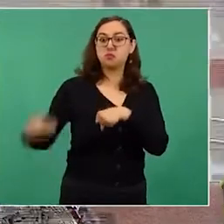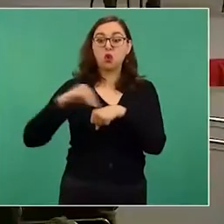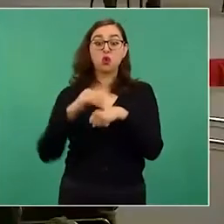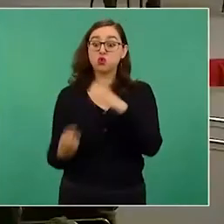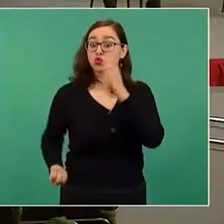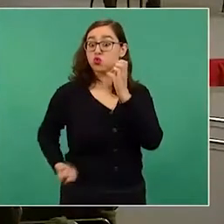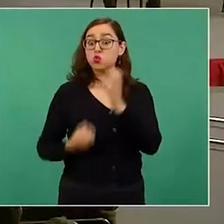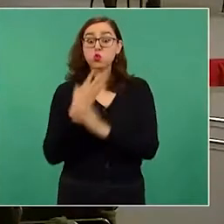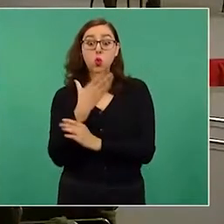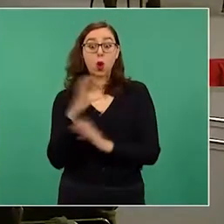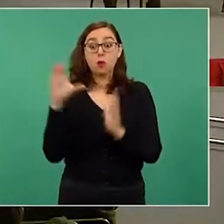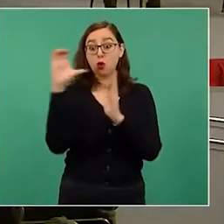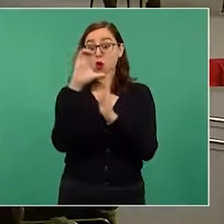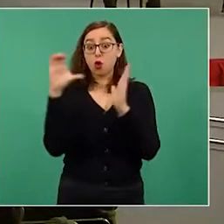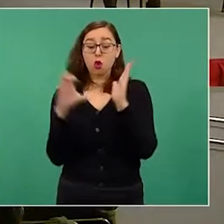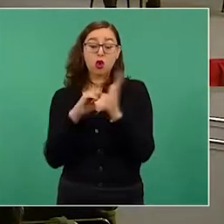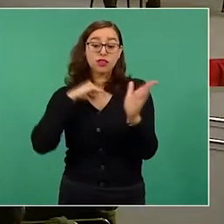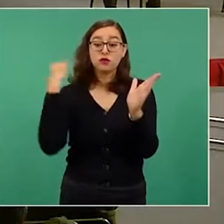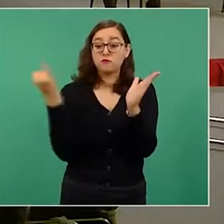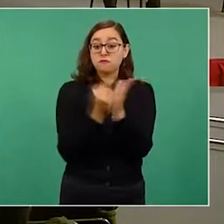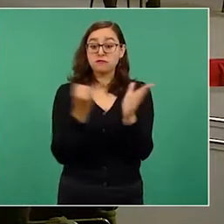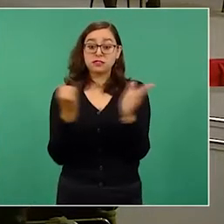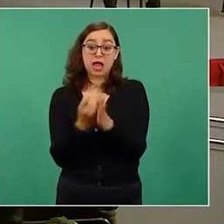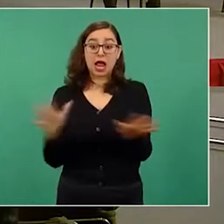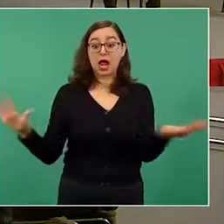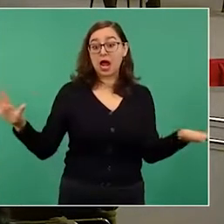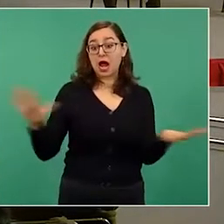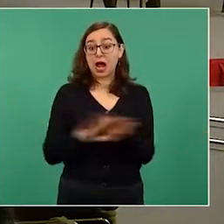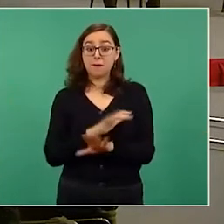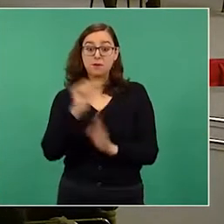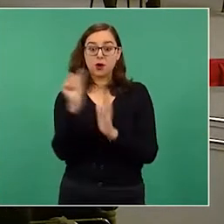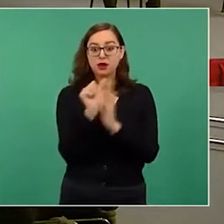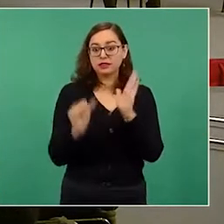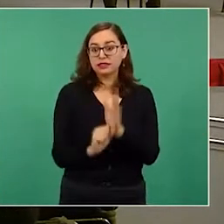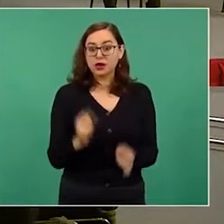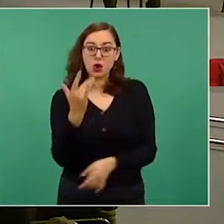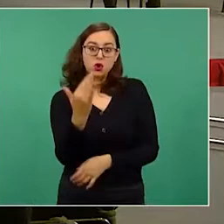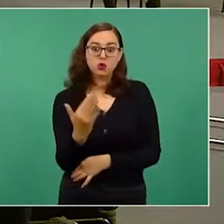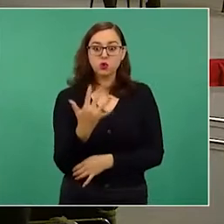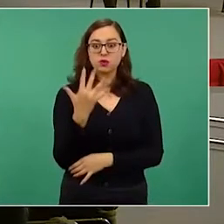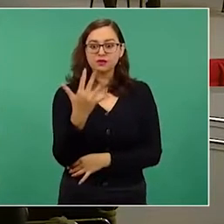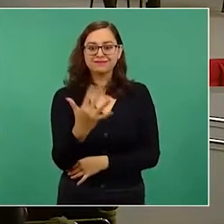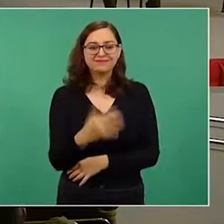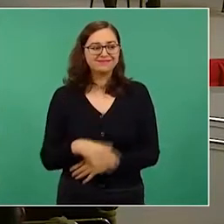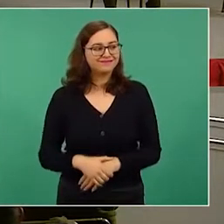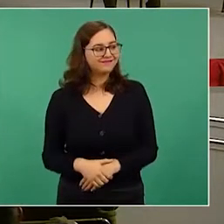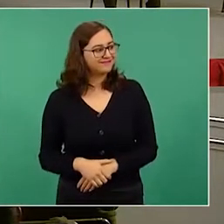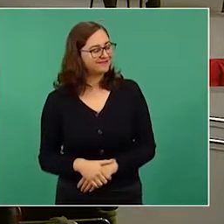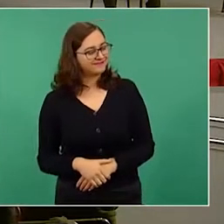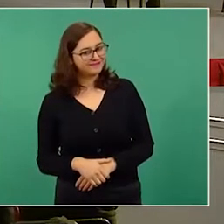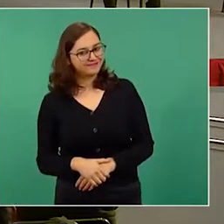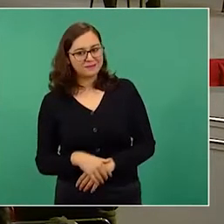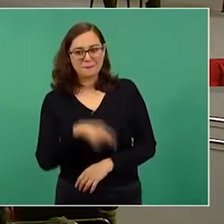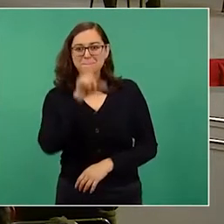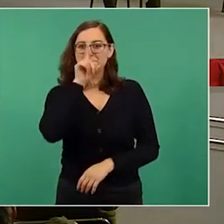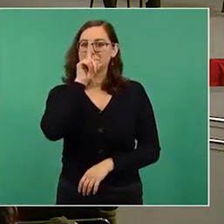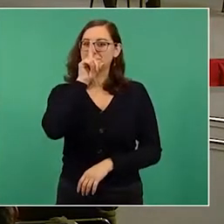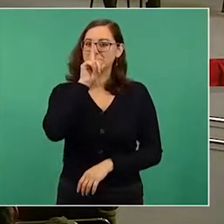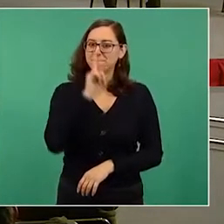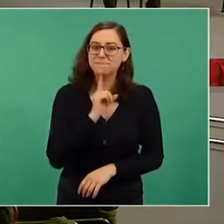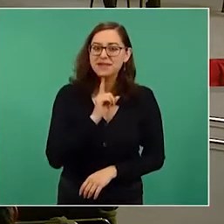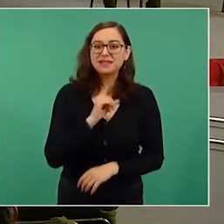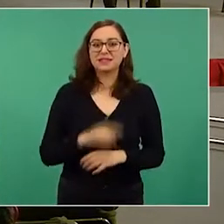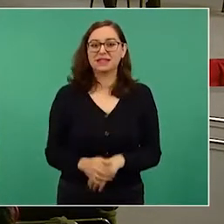Código Fiscal en su artículo 55. Esta información es falsa. Infodemia